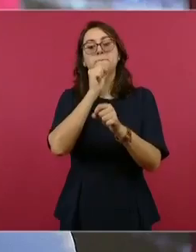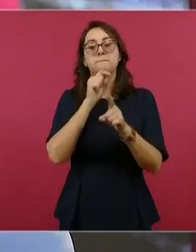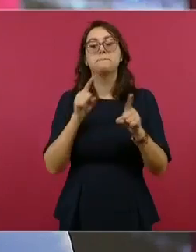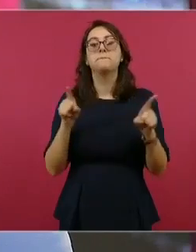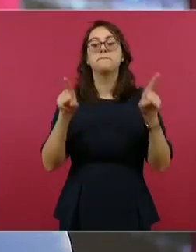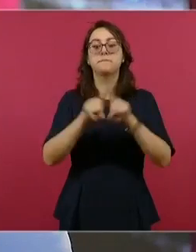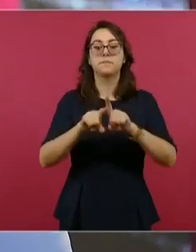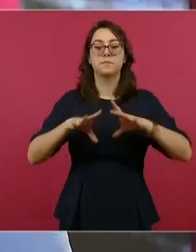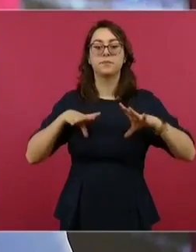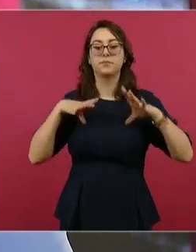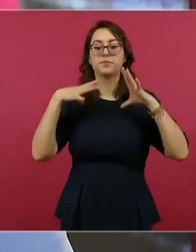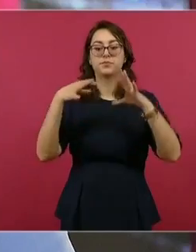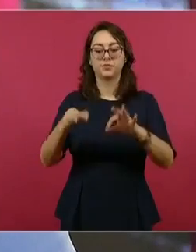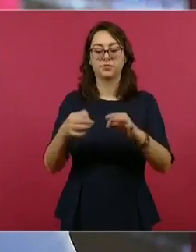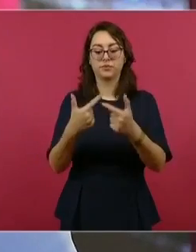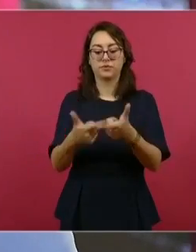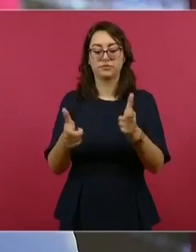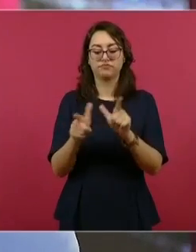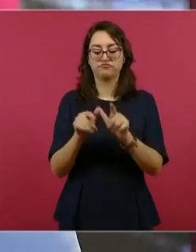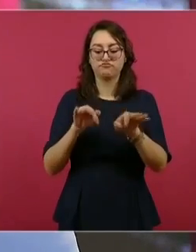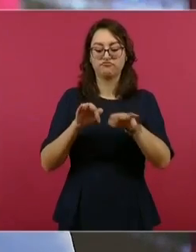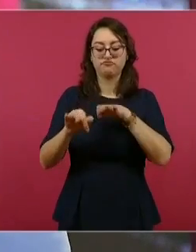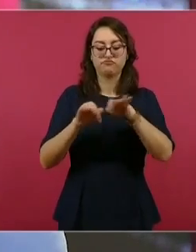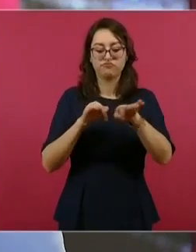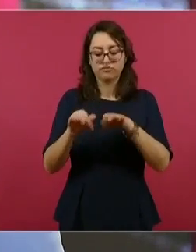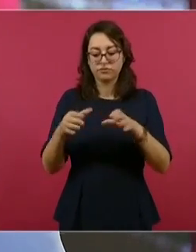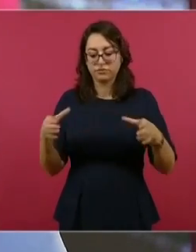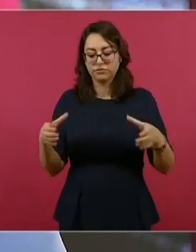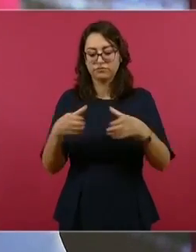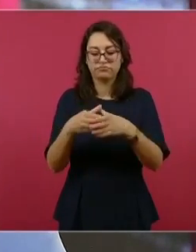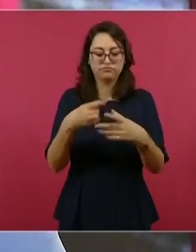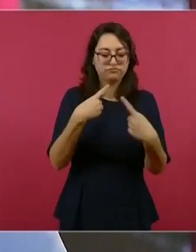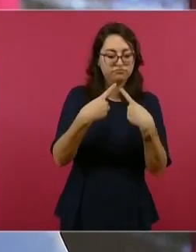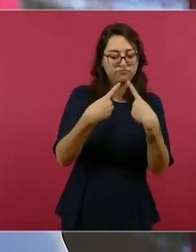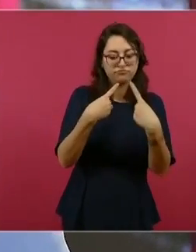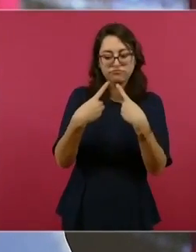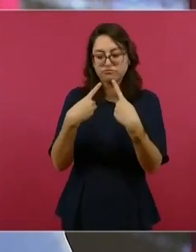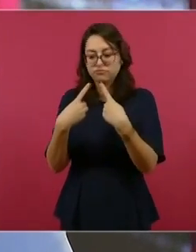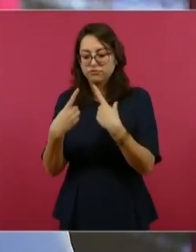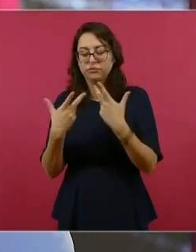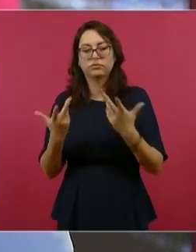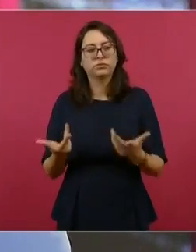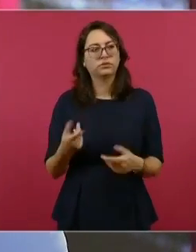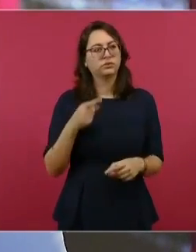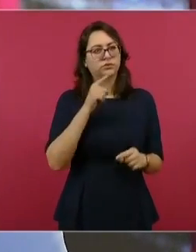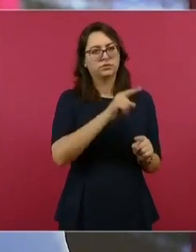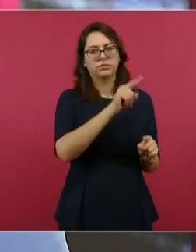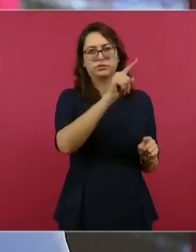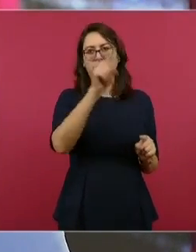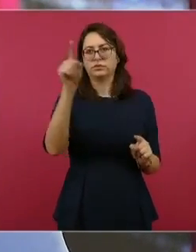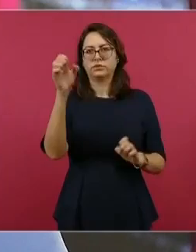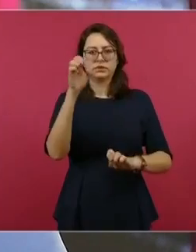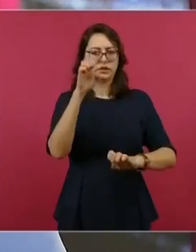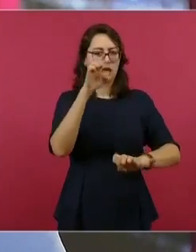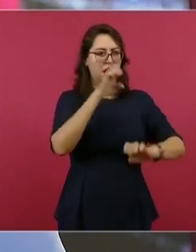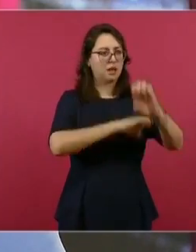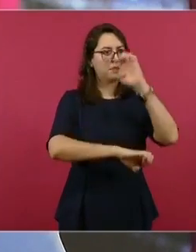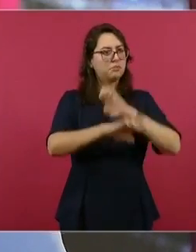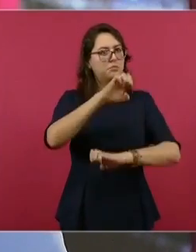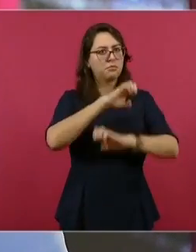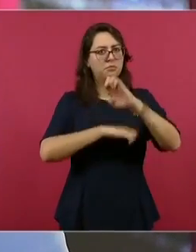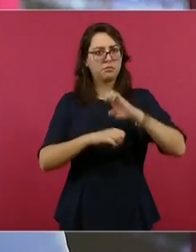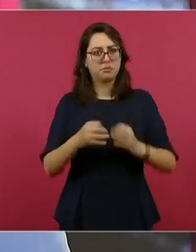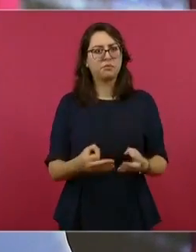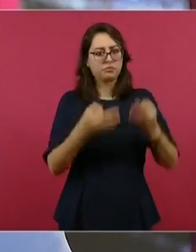para evitar que los traficantes de drogas sintéticas usen a las empresas comerciales legítimamente